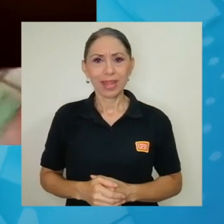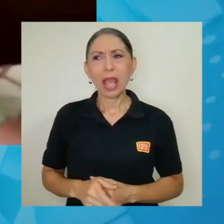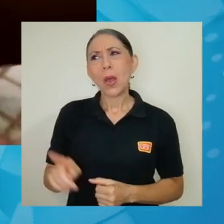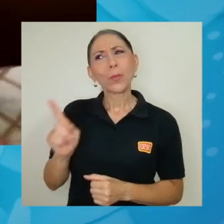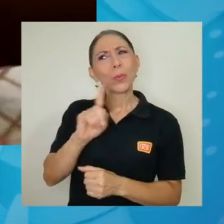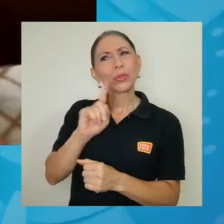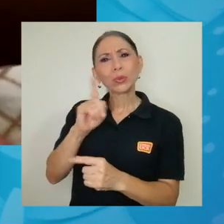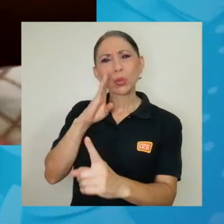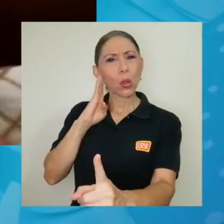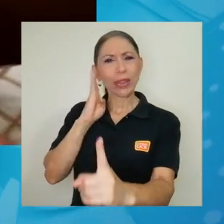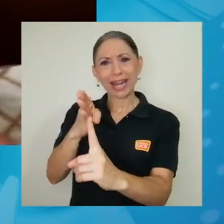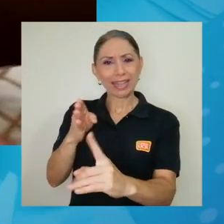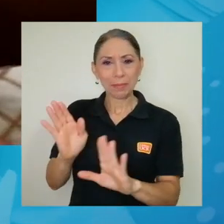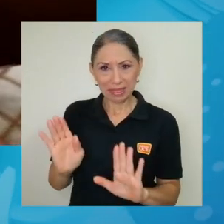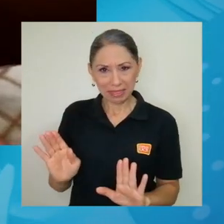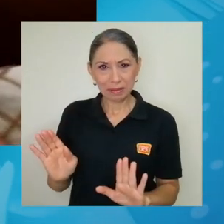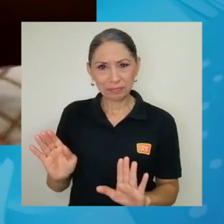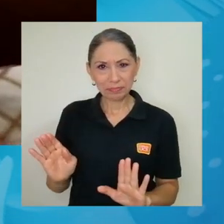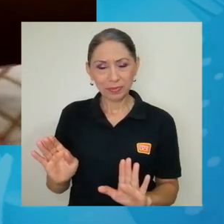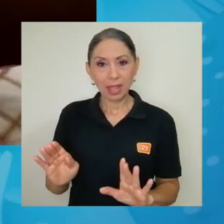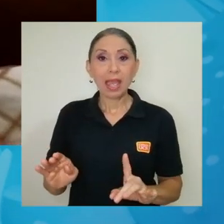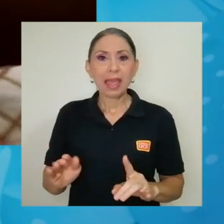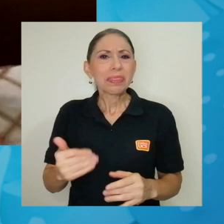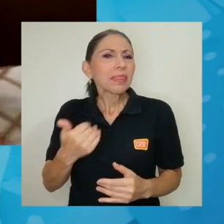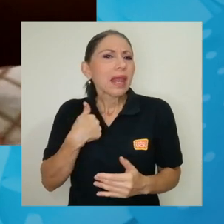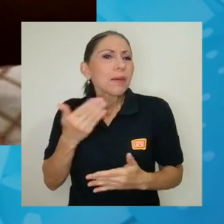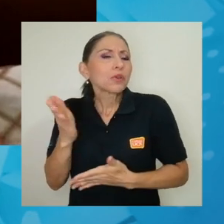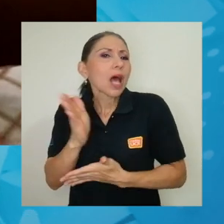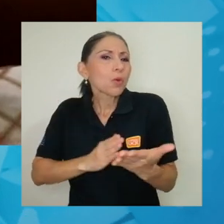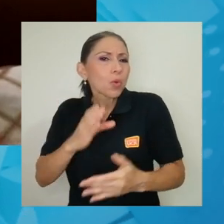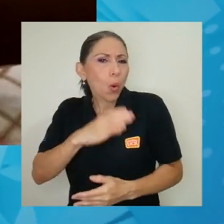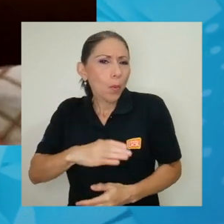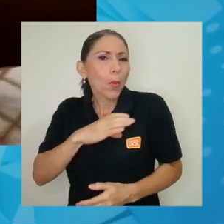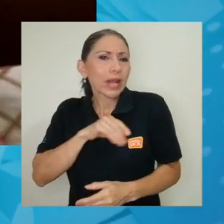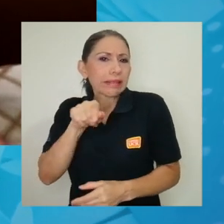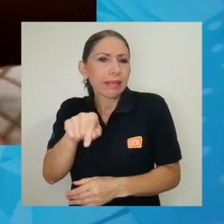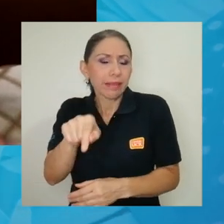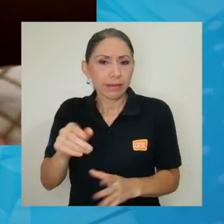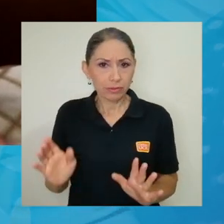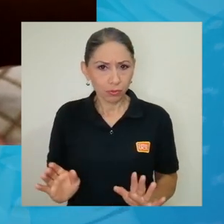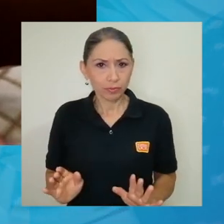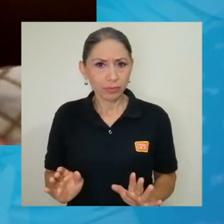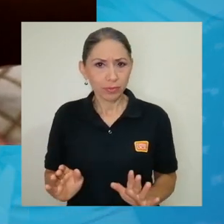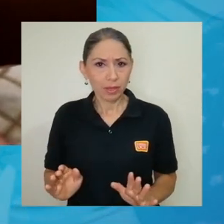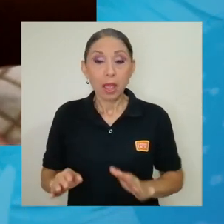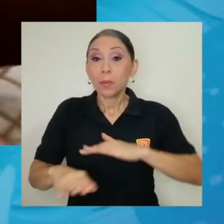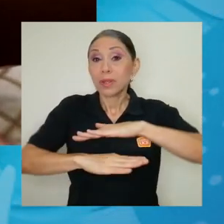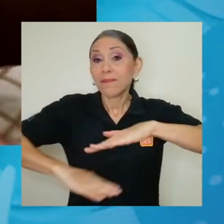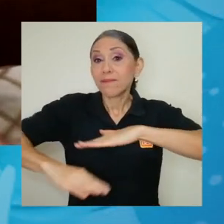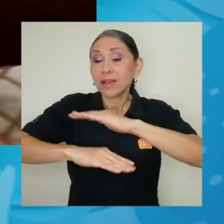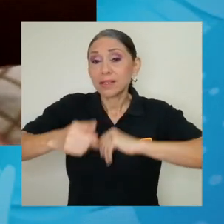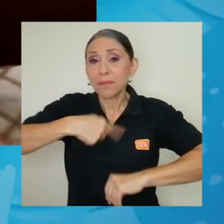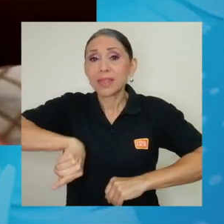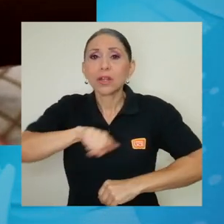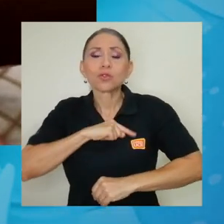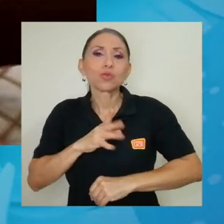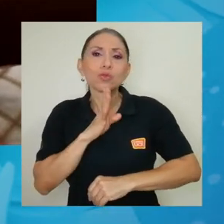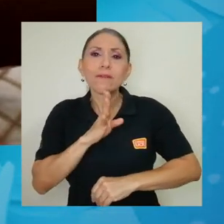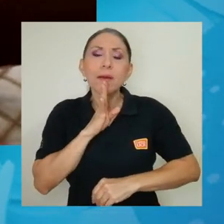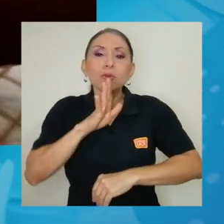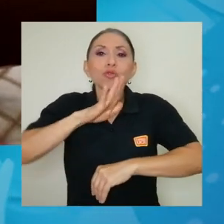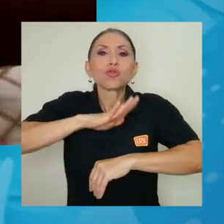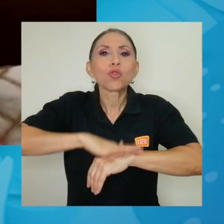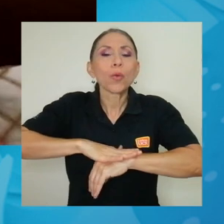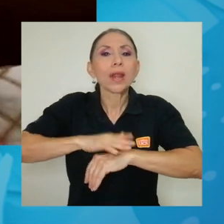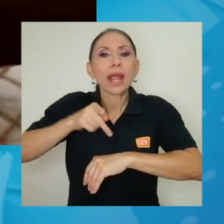Digamos que no directamente, tenemos algún componente de eso, ¿verdad? Porque básicamente nosotros lo que hablamos